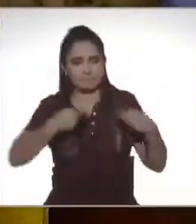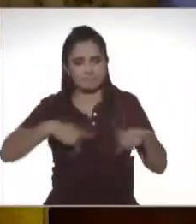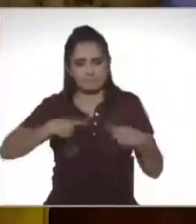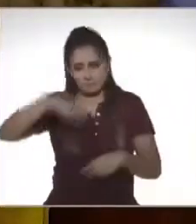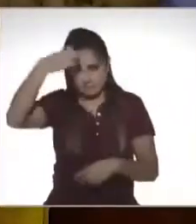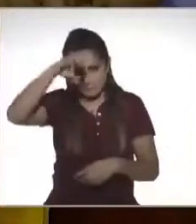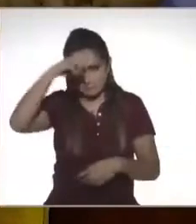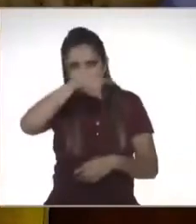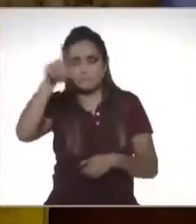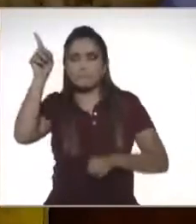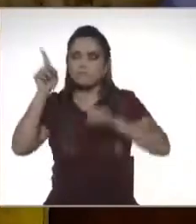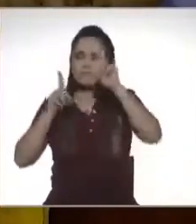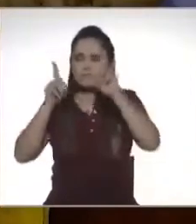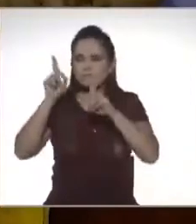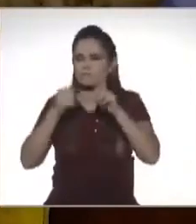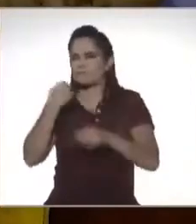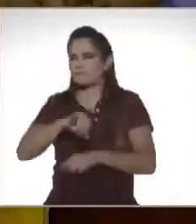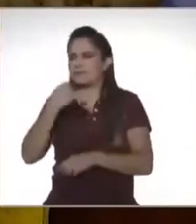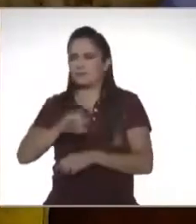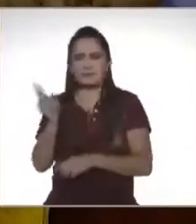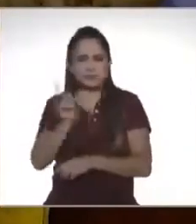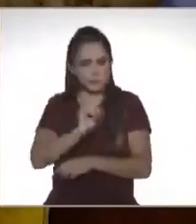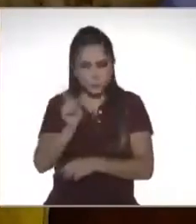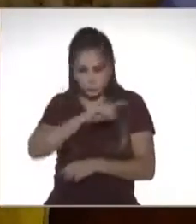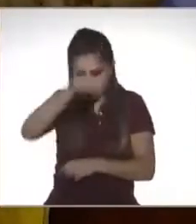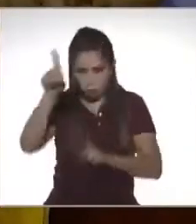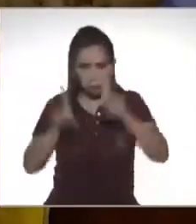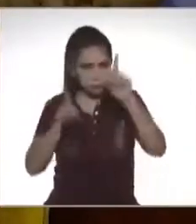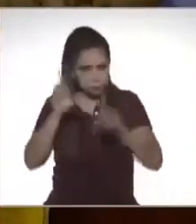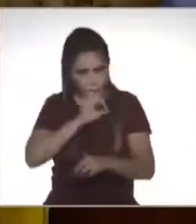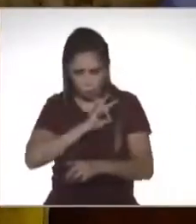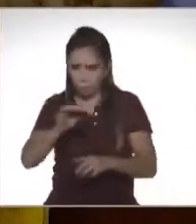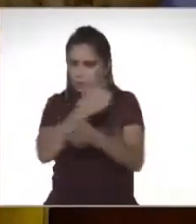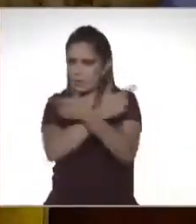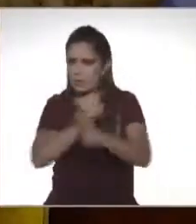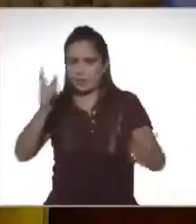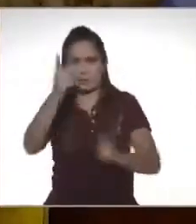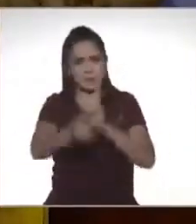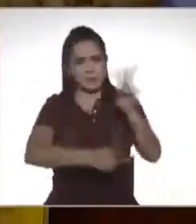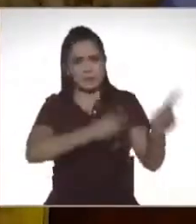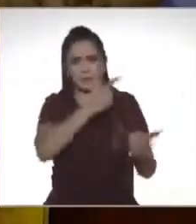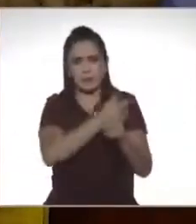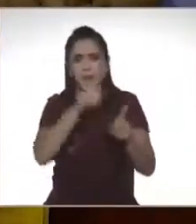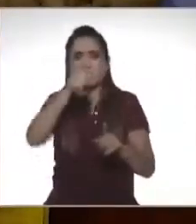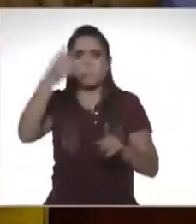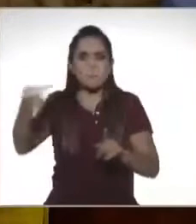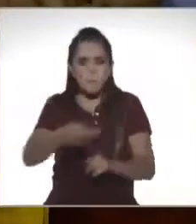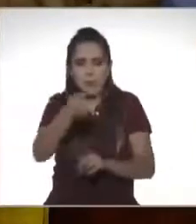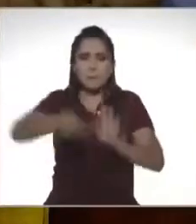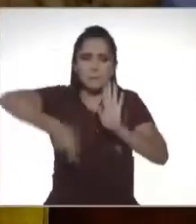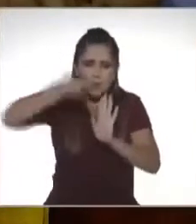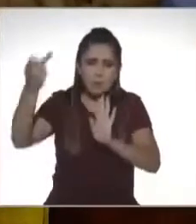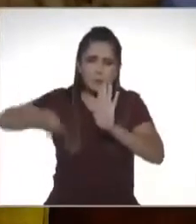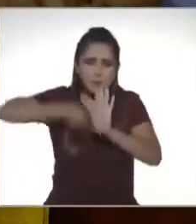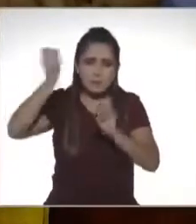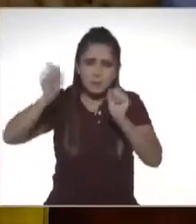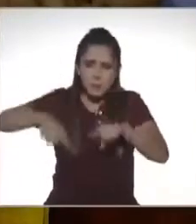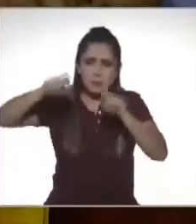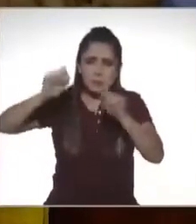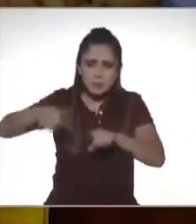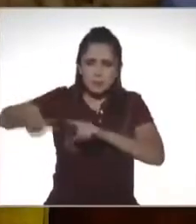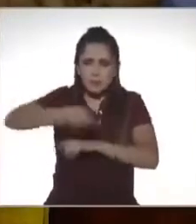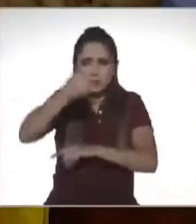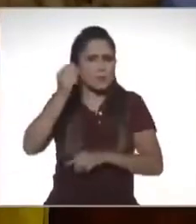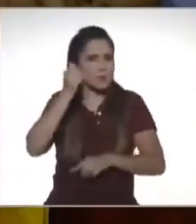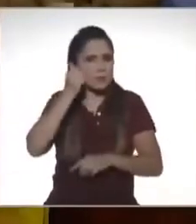no hay dudas incorrectas y vamos a estar repitiendo seguro muchas veces. Si nos vuelven a preguntar, vamos a estar respondiendo nuevamente, porque es un